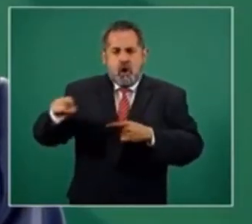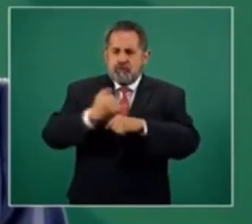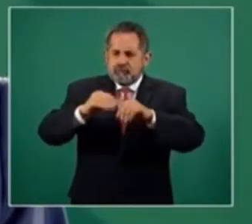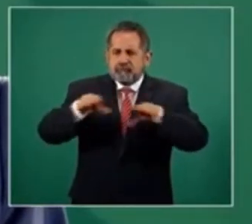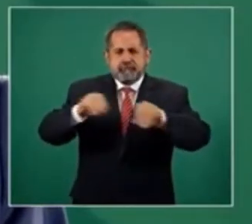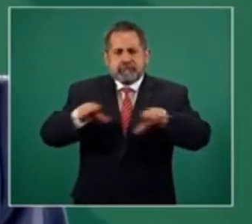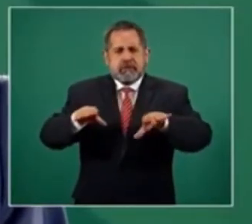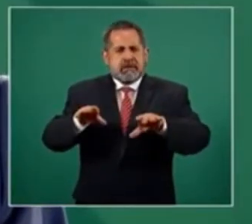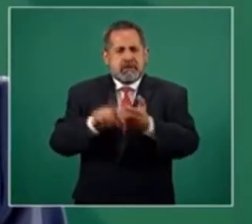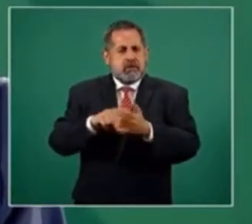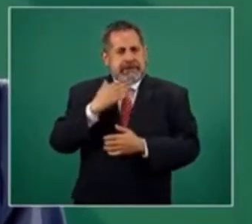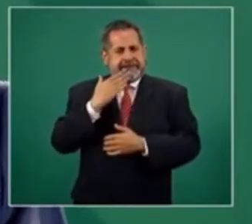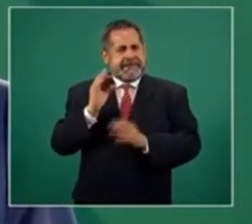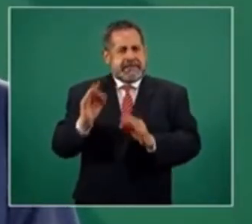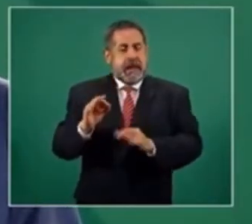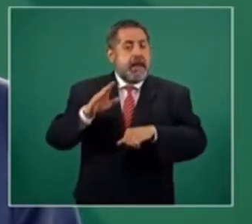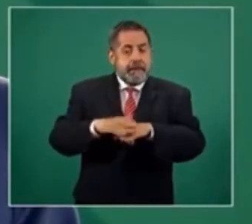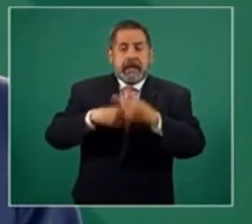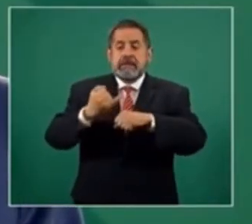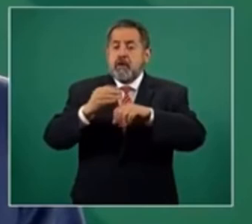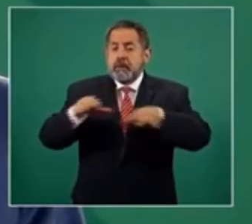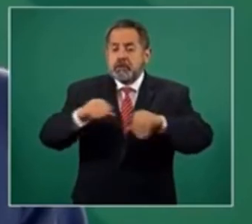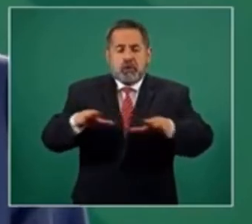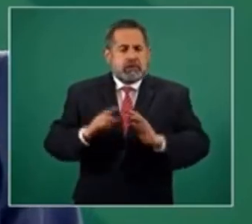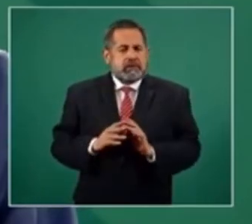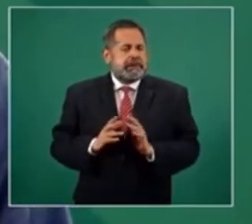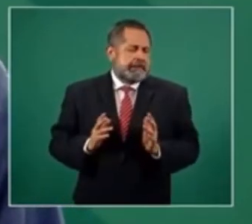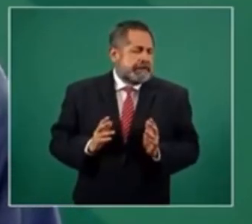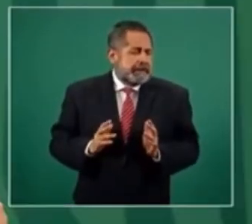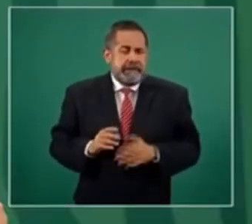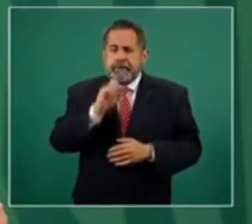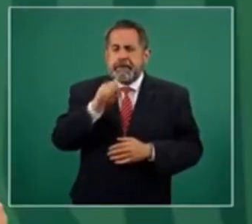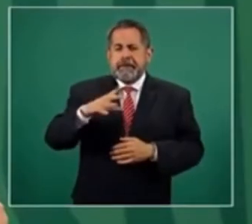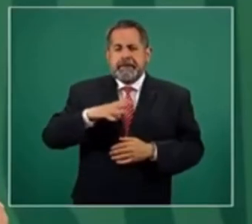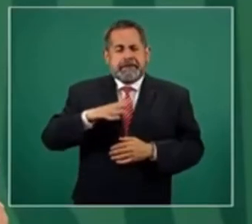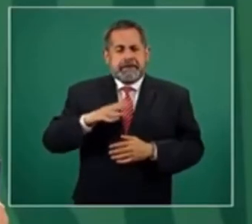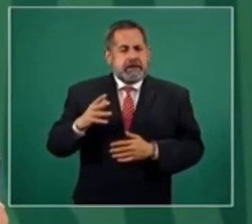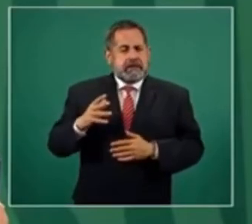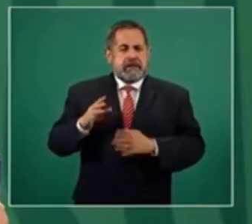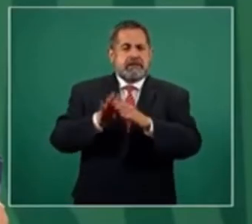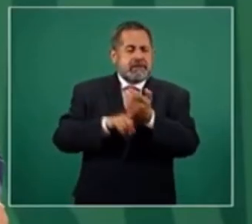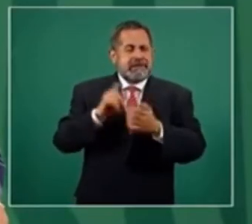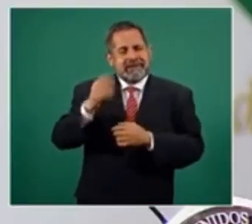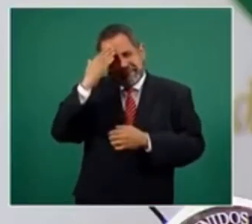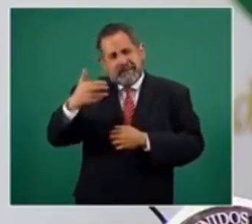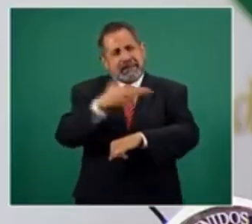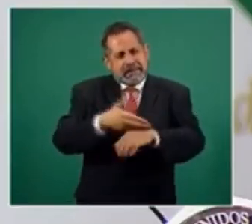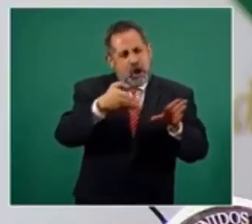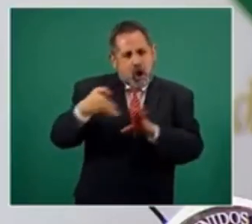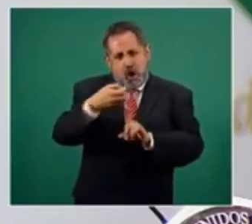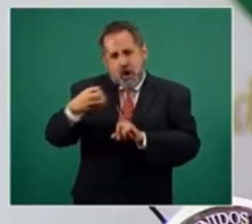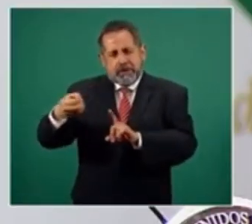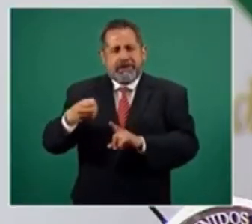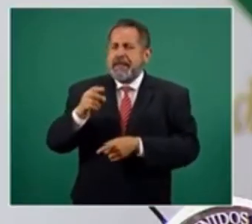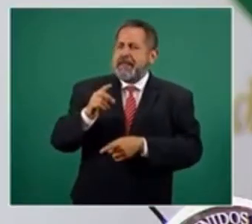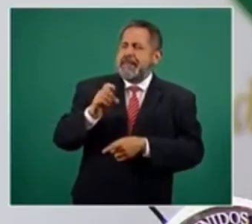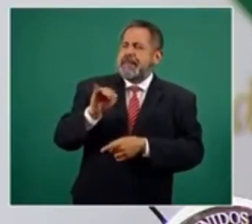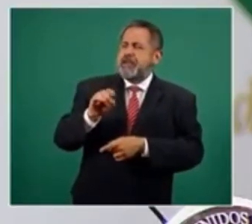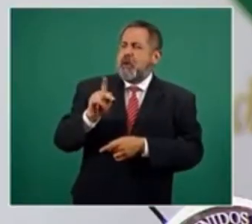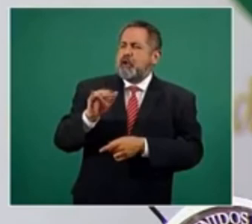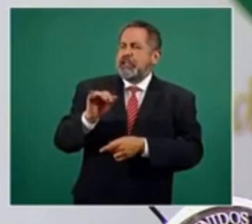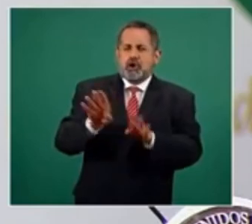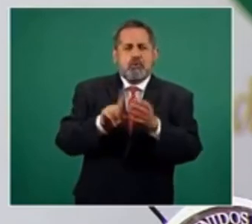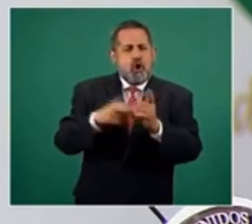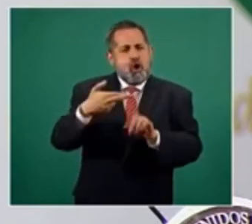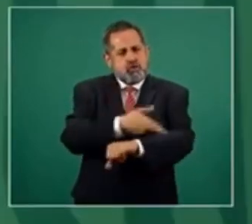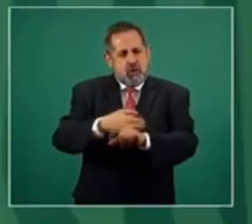se ventilen, que hay información. Existe también la limitante del debido proceso, pero sí puede